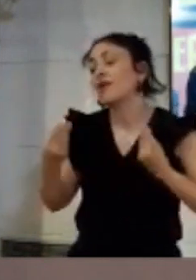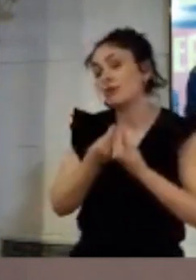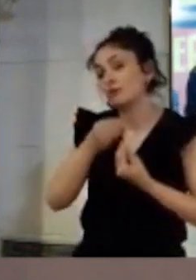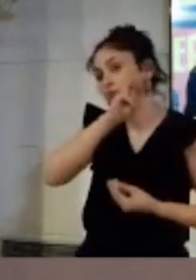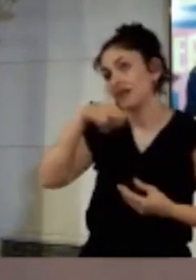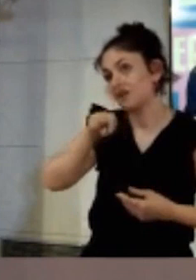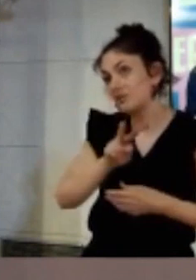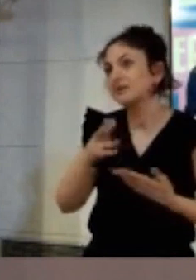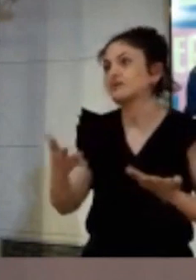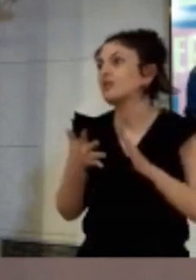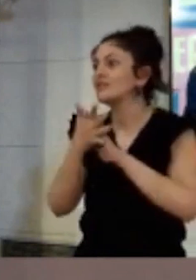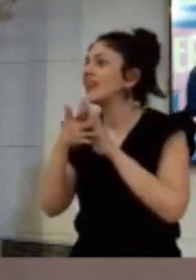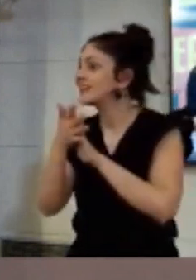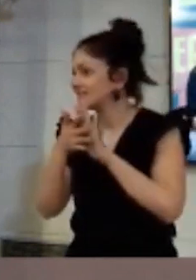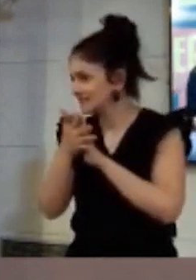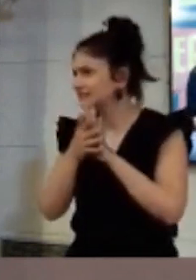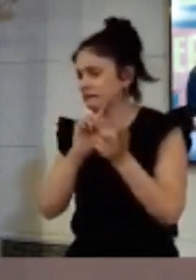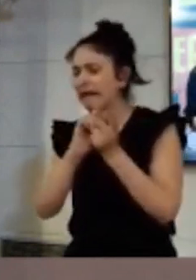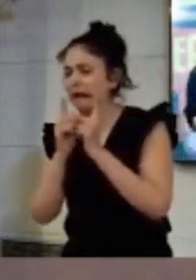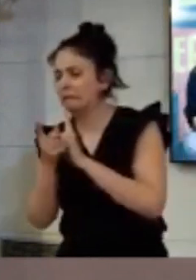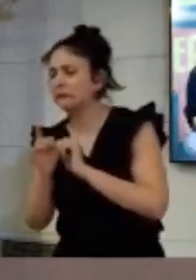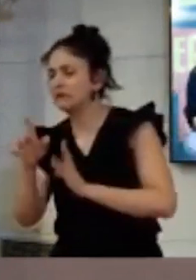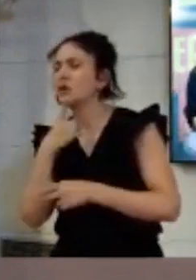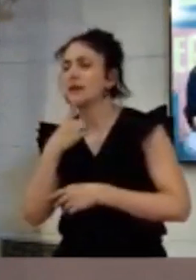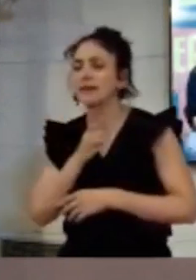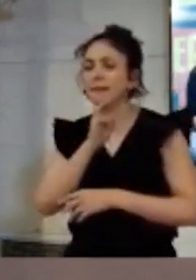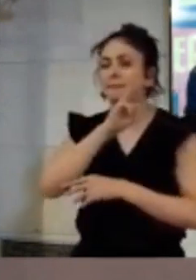hablan de cambio, pero no aspiran a ser más que un recambio.